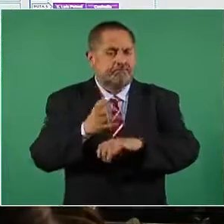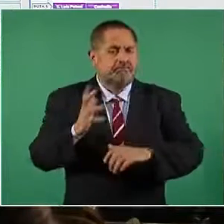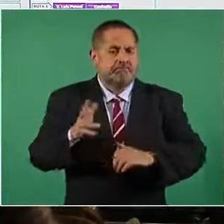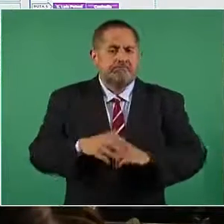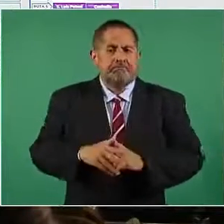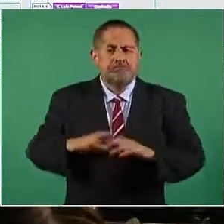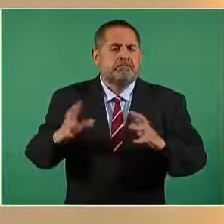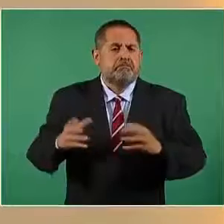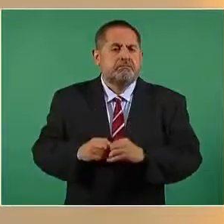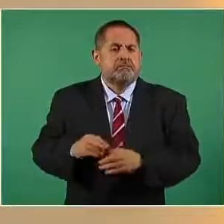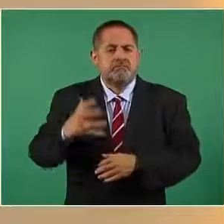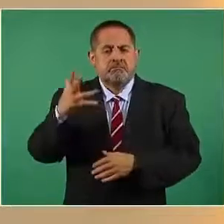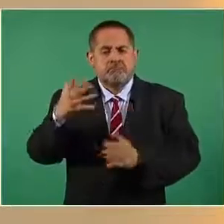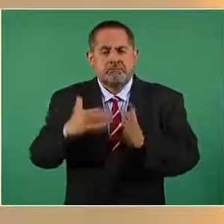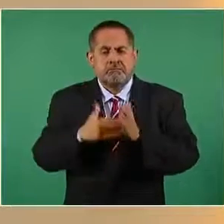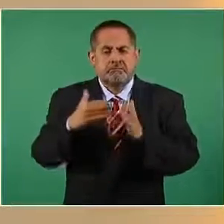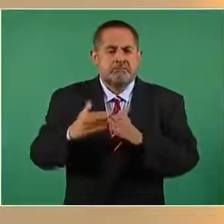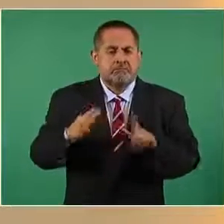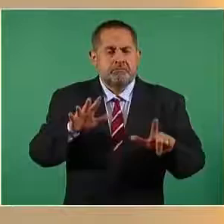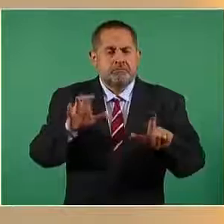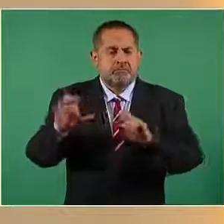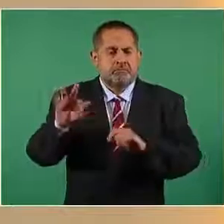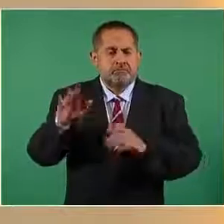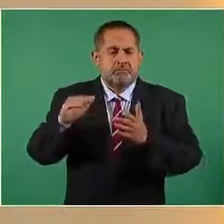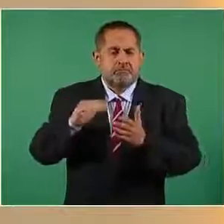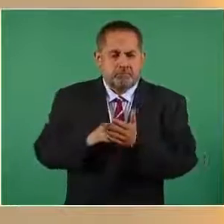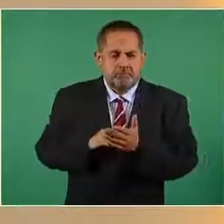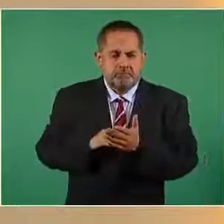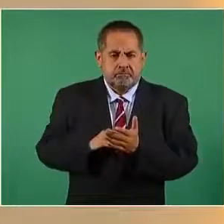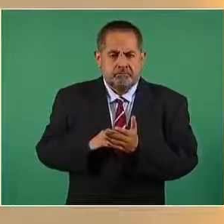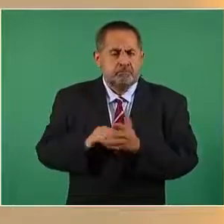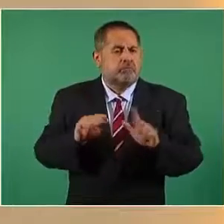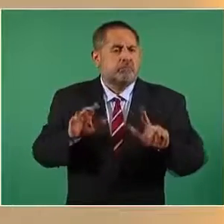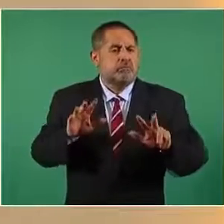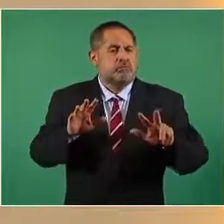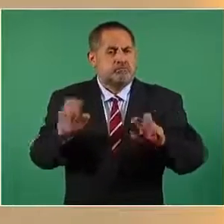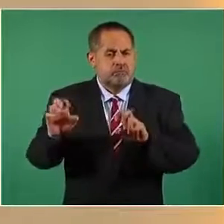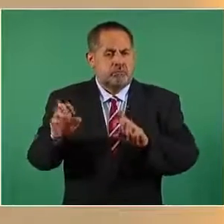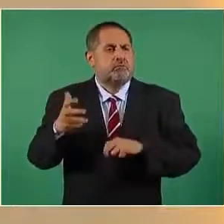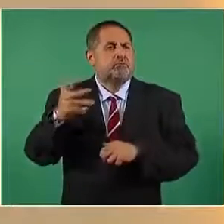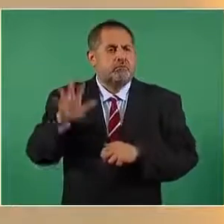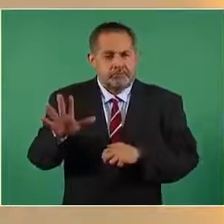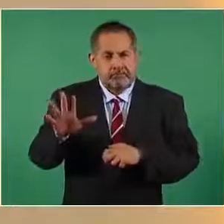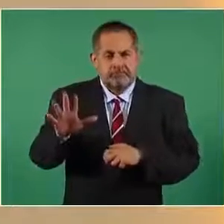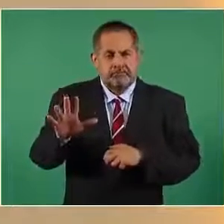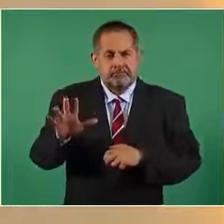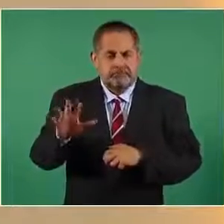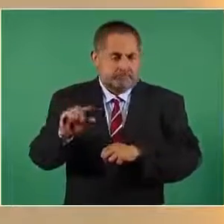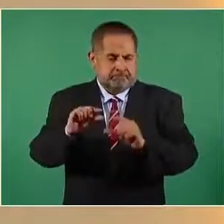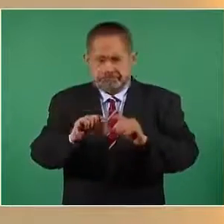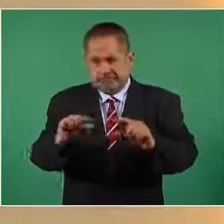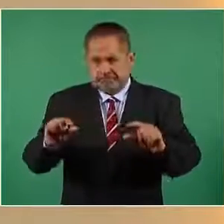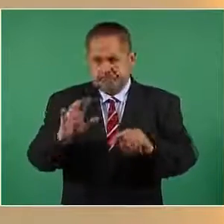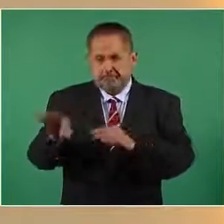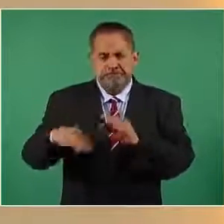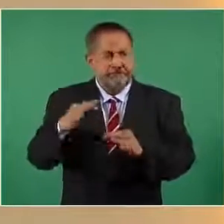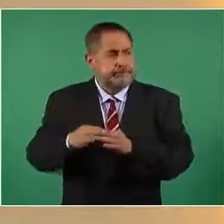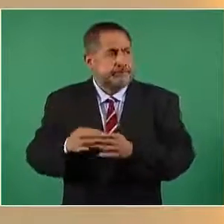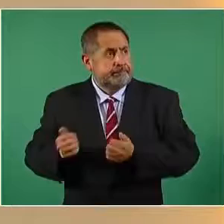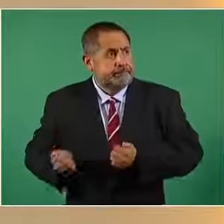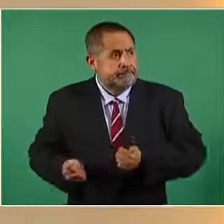cantidad es cinco millones 740 mil 810 vacunas que se